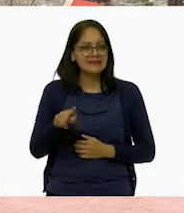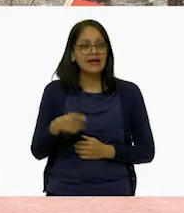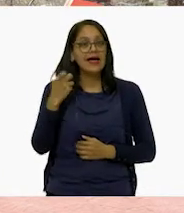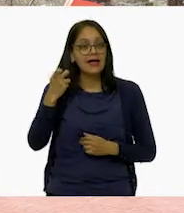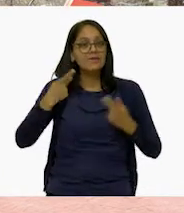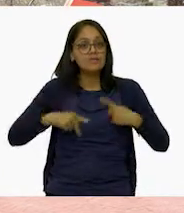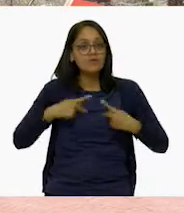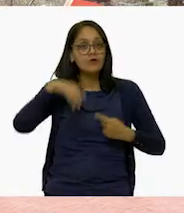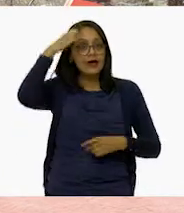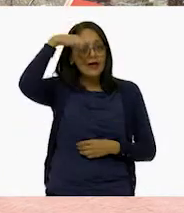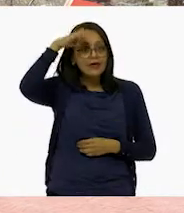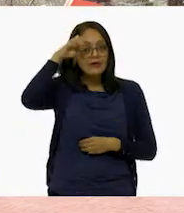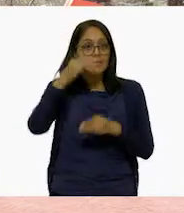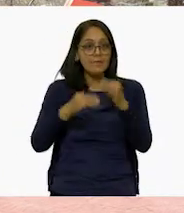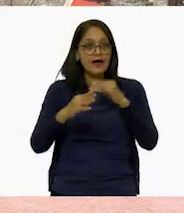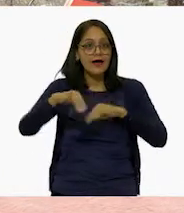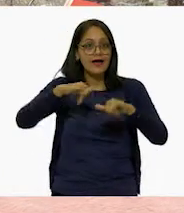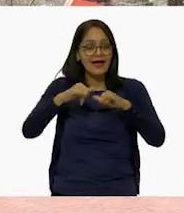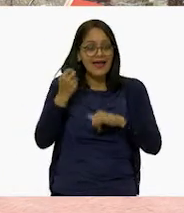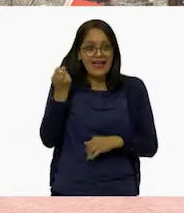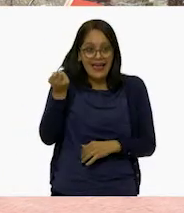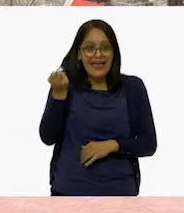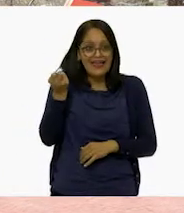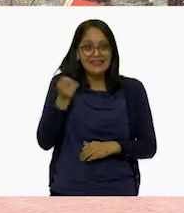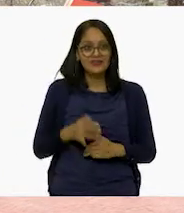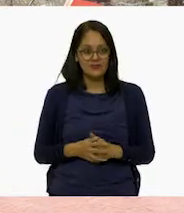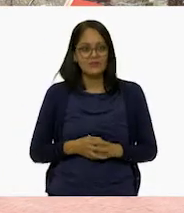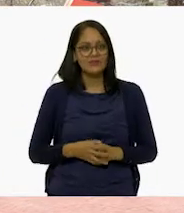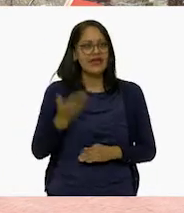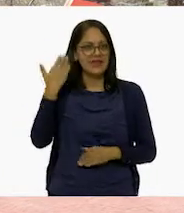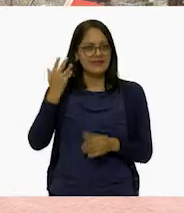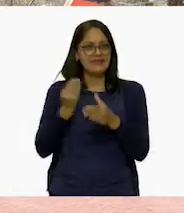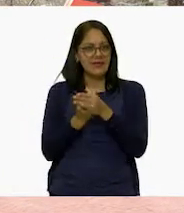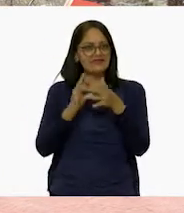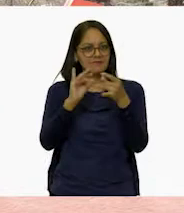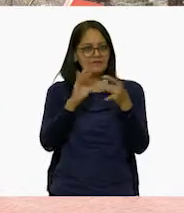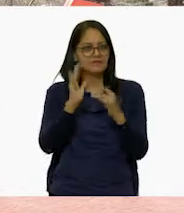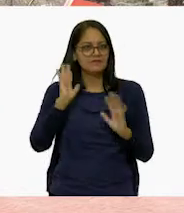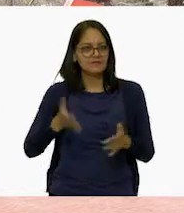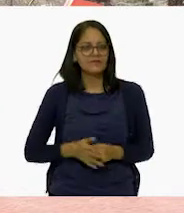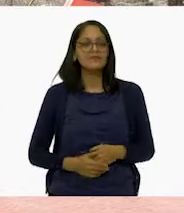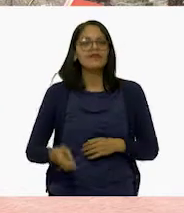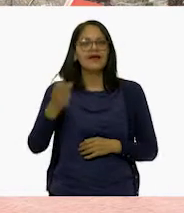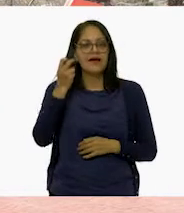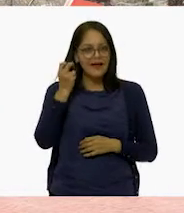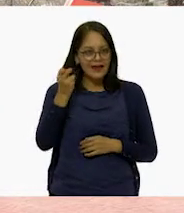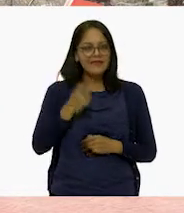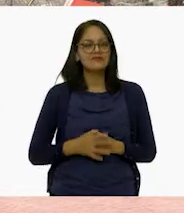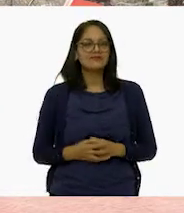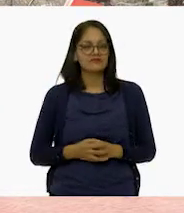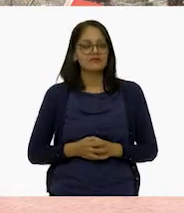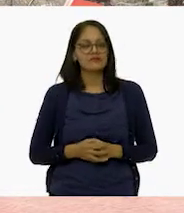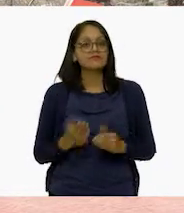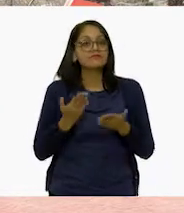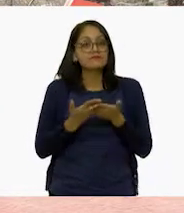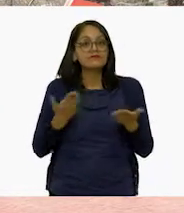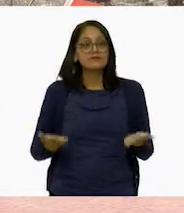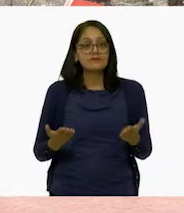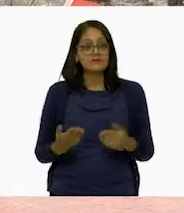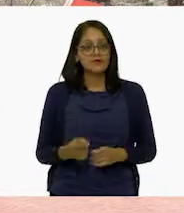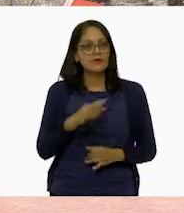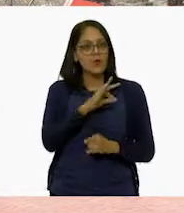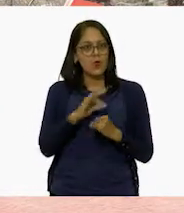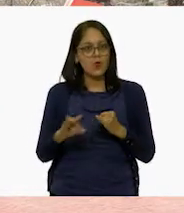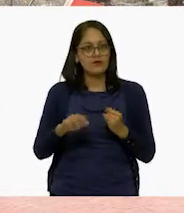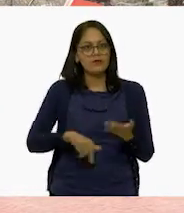expertos en geografía. Es lo que nos contaron la clase pasada. Exactamente. Ahora, nuestra